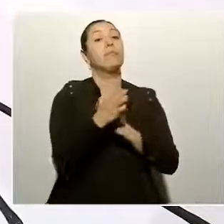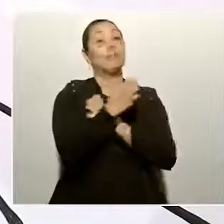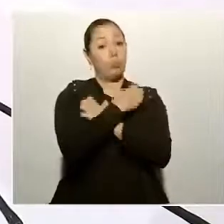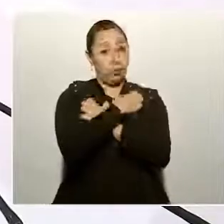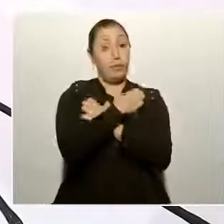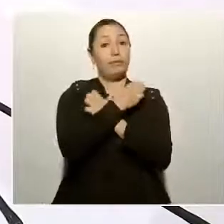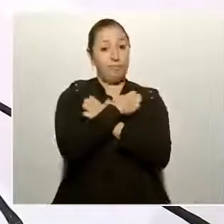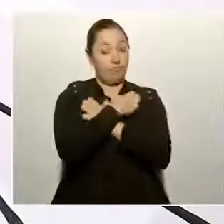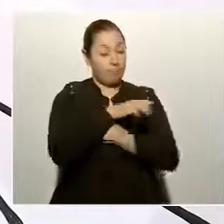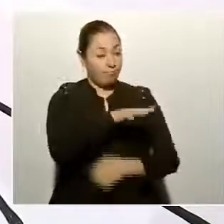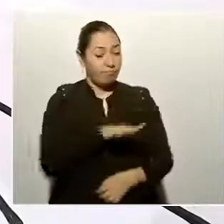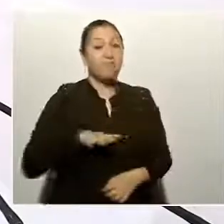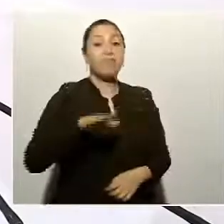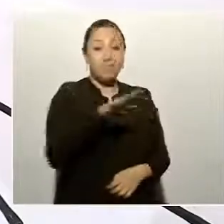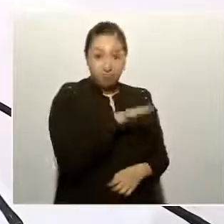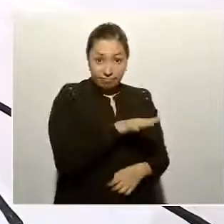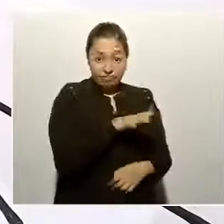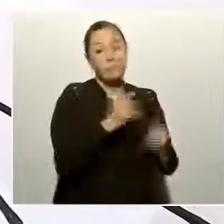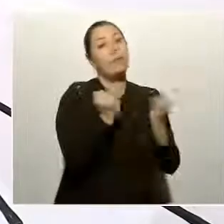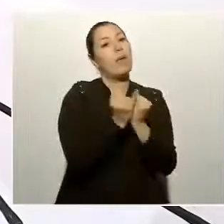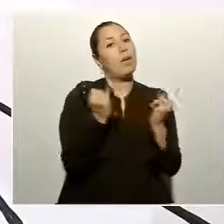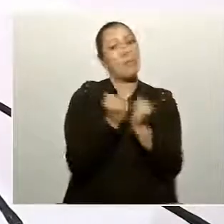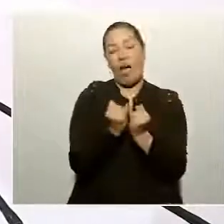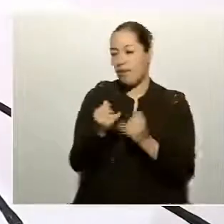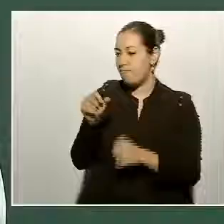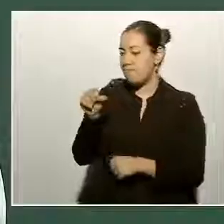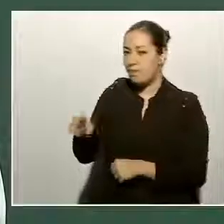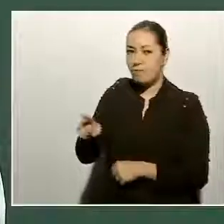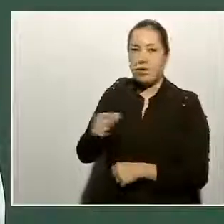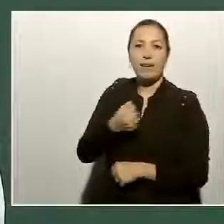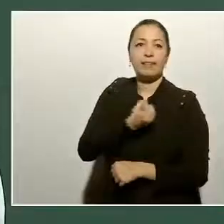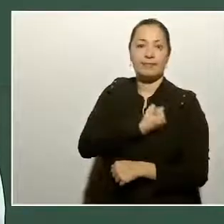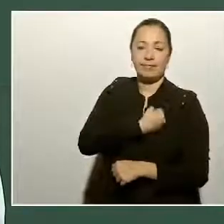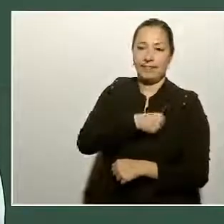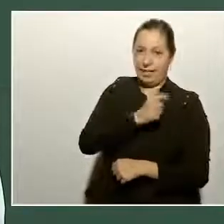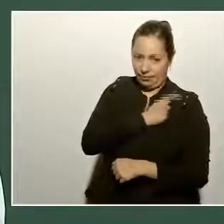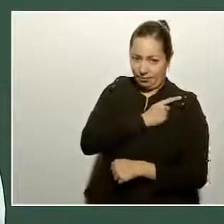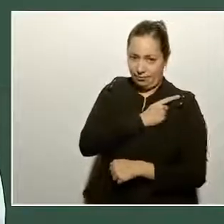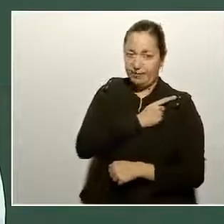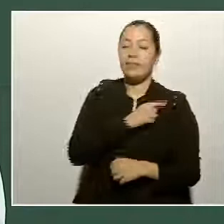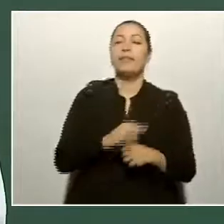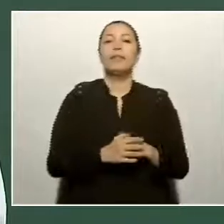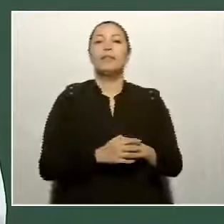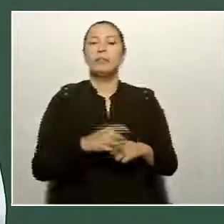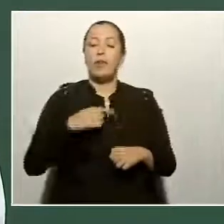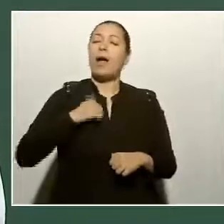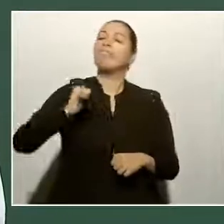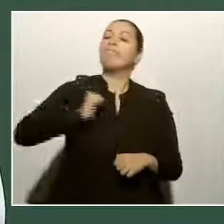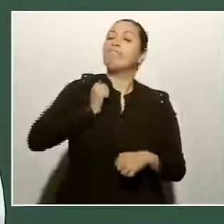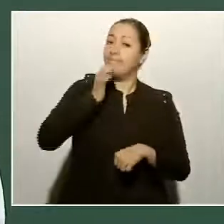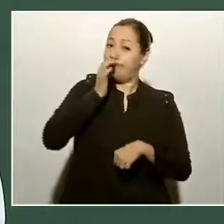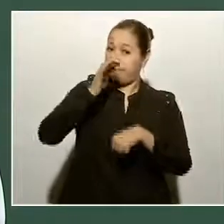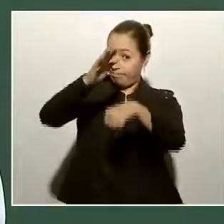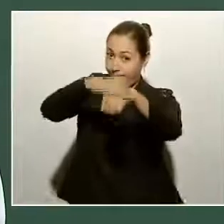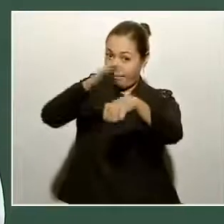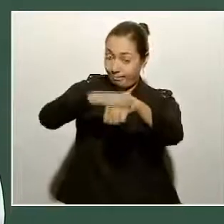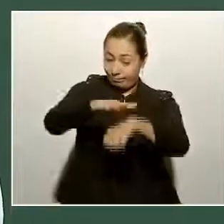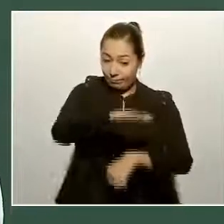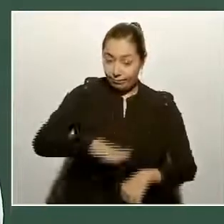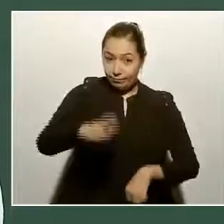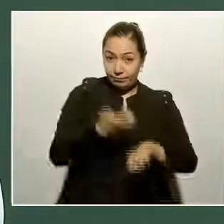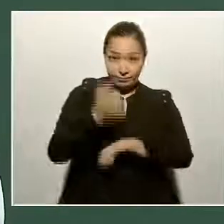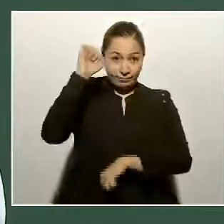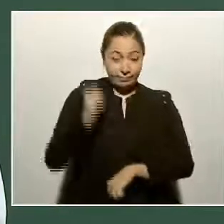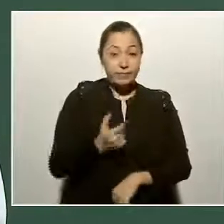y en lo que tiene que ver con la salud. Aprovecho para decirle a los sinaloenses, mujeres y hombres,